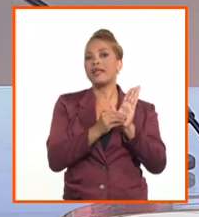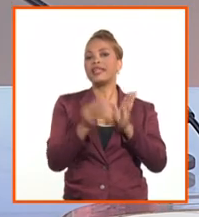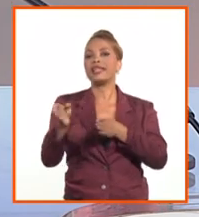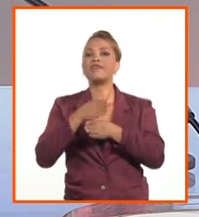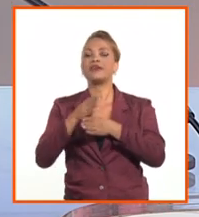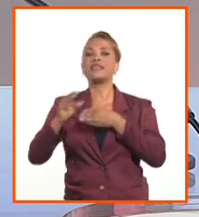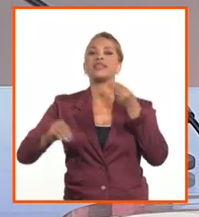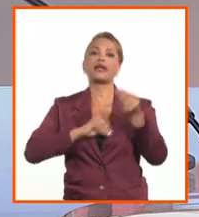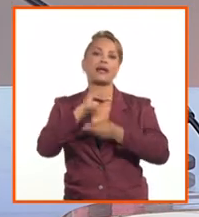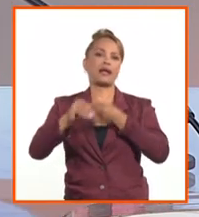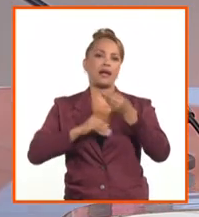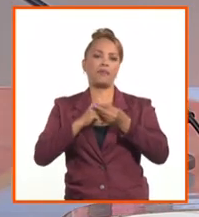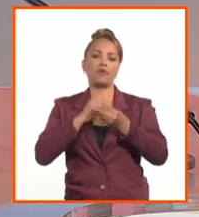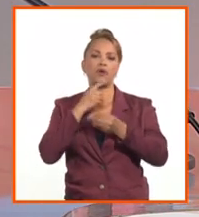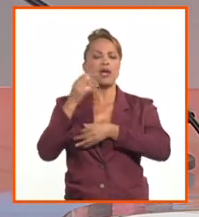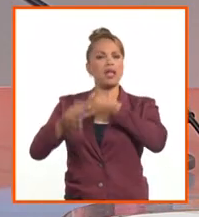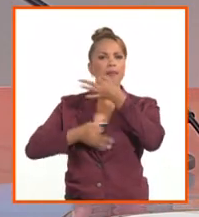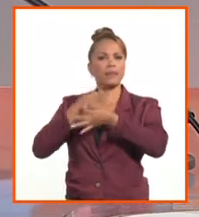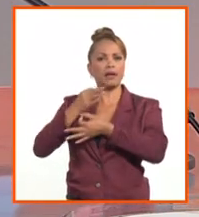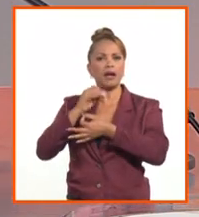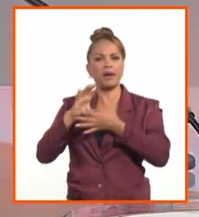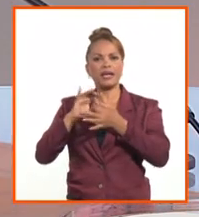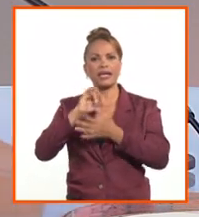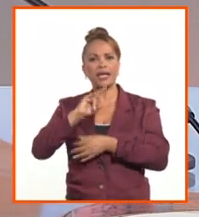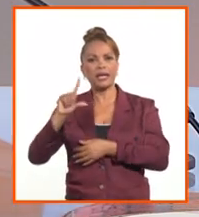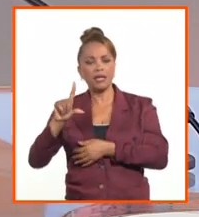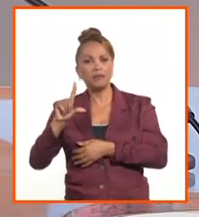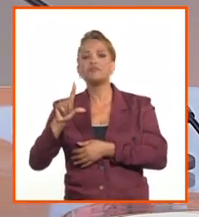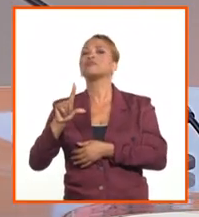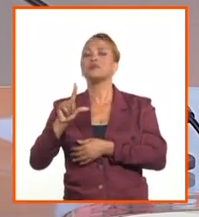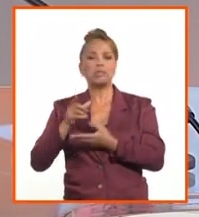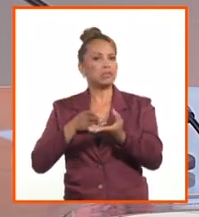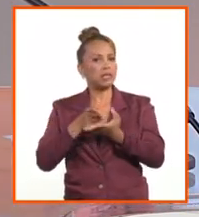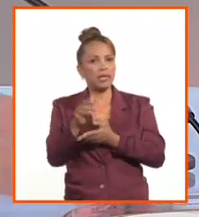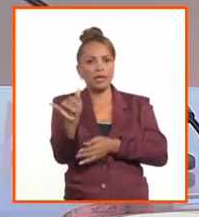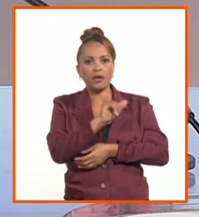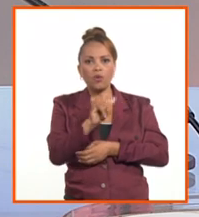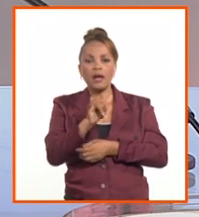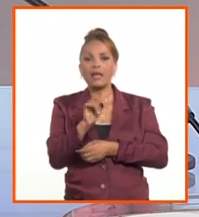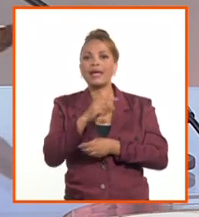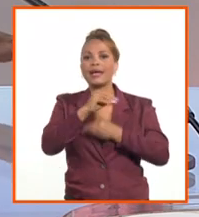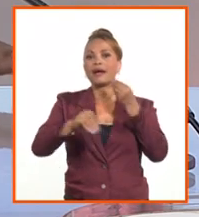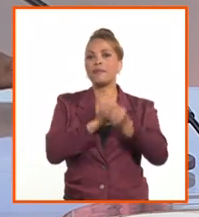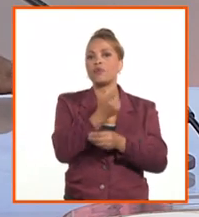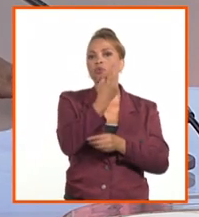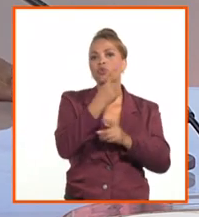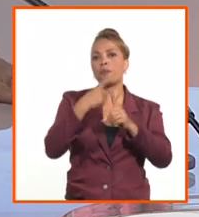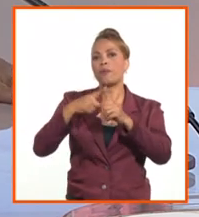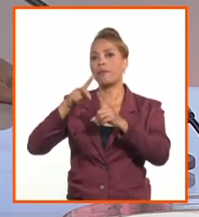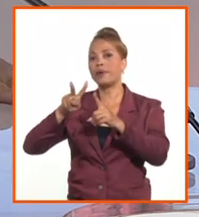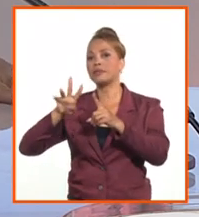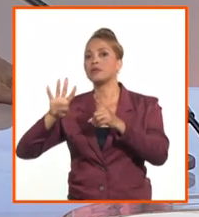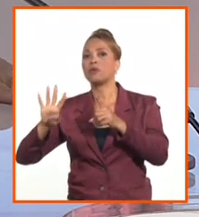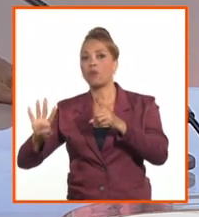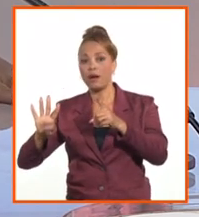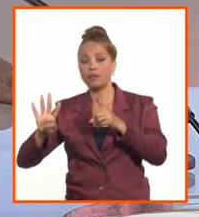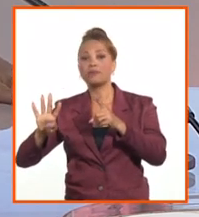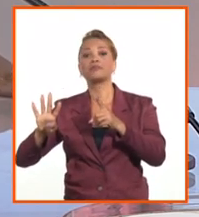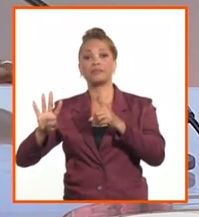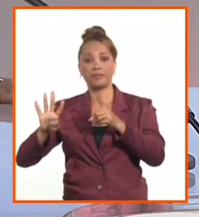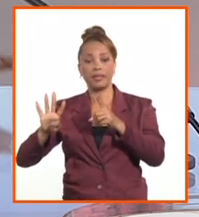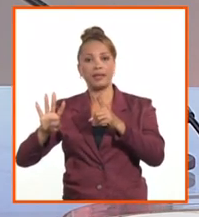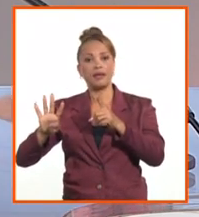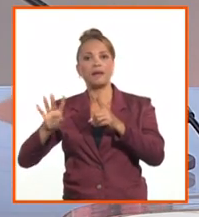cambios. Como estaba explicando Alejandro, se mantiene el tipo de cambio de 1 por 24 para específicas